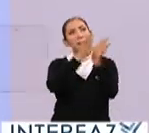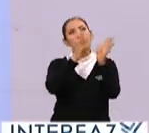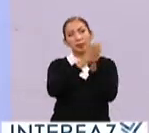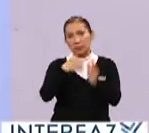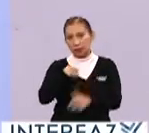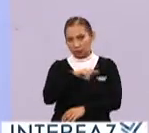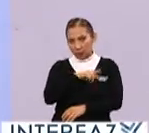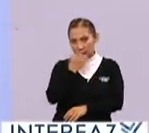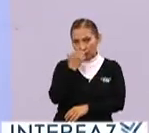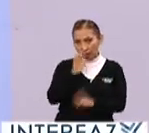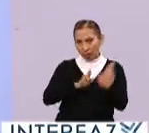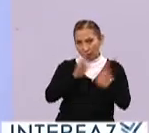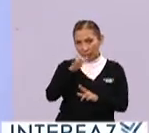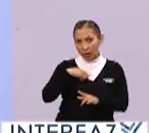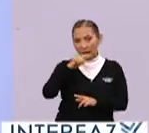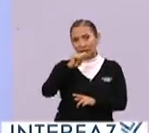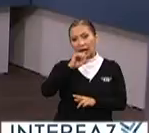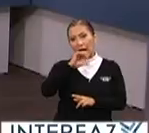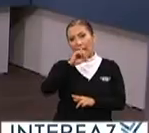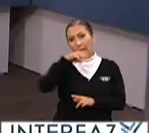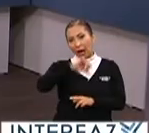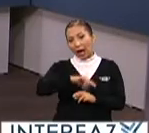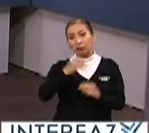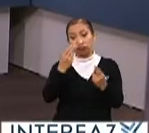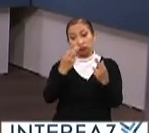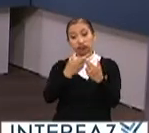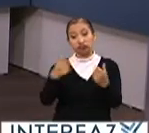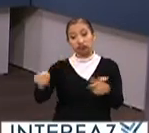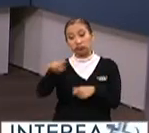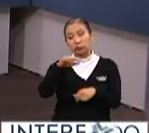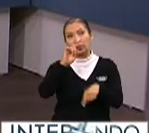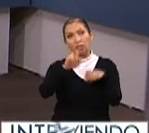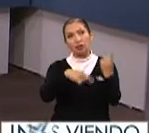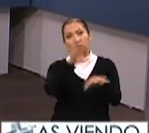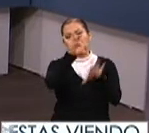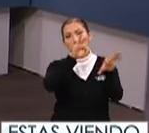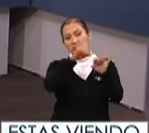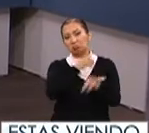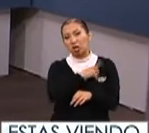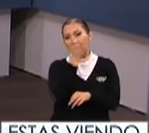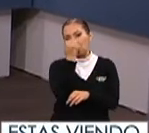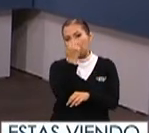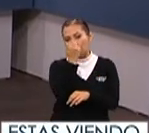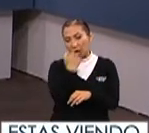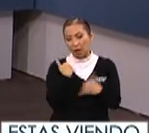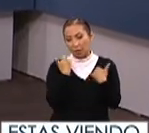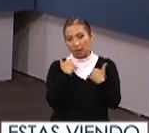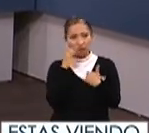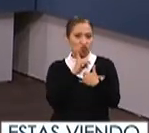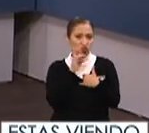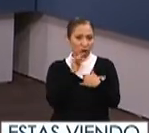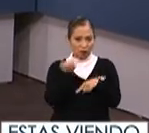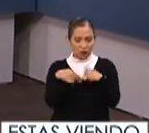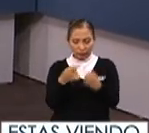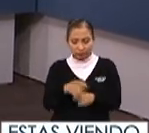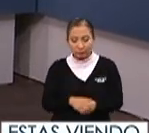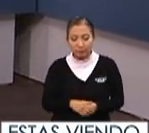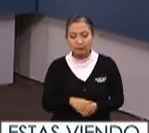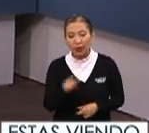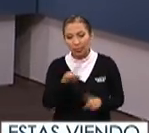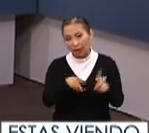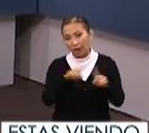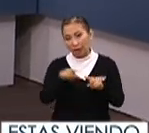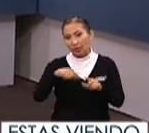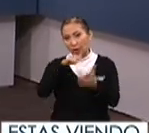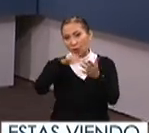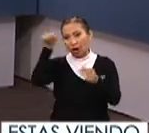de mi escuela yo soy de la escuela normal de Tecama bastantes nos fuimos me parece que fueron nueve las chicas que alcanzamos a irnos en